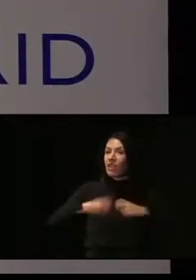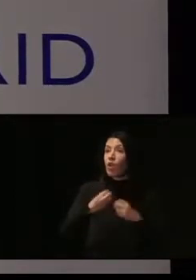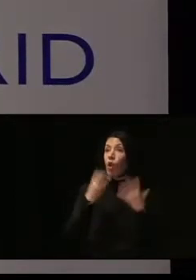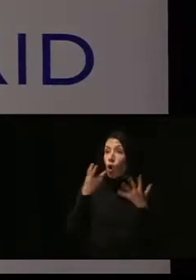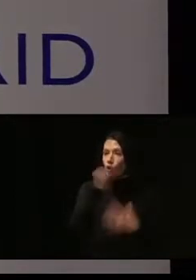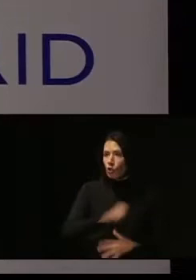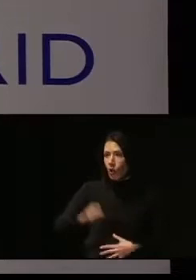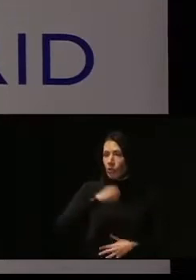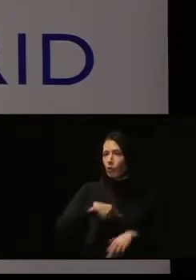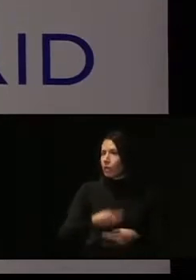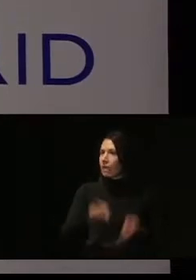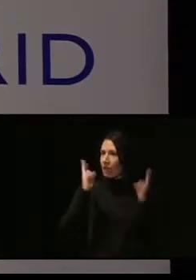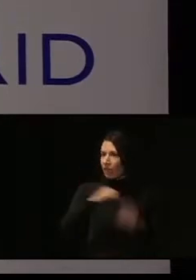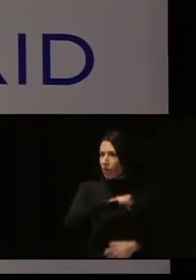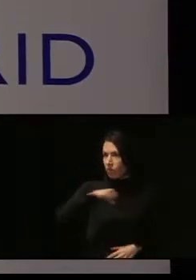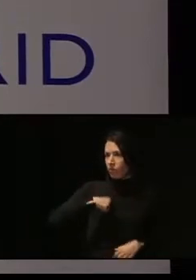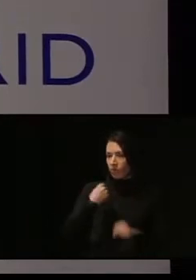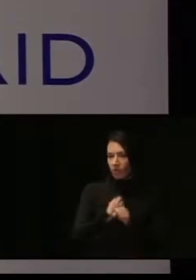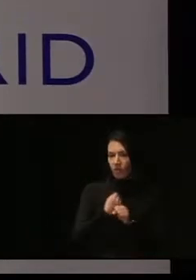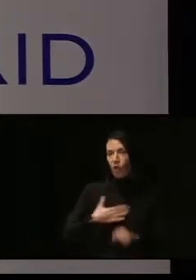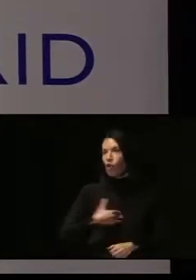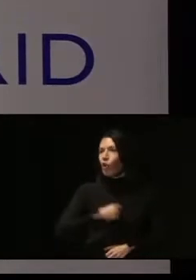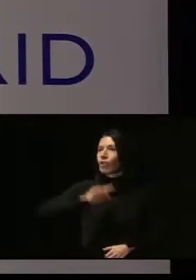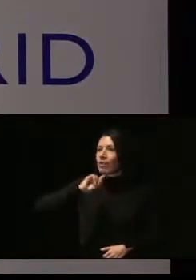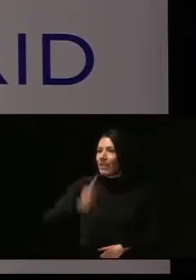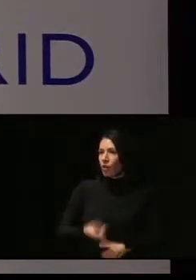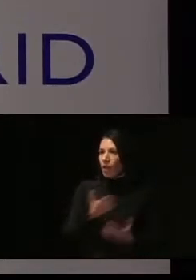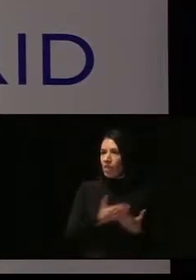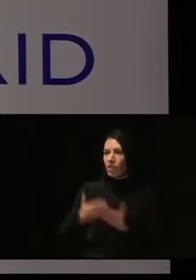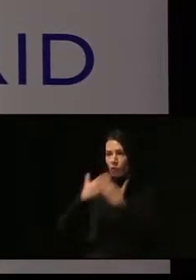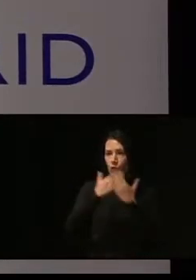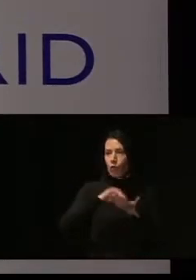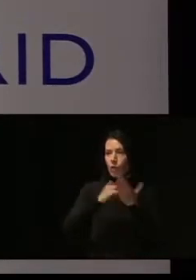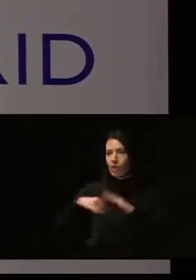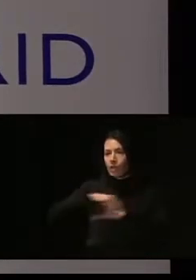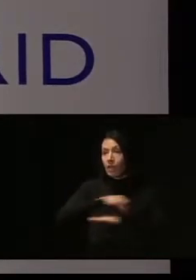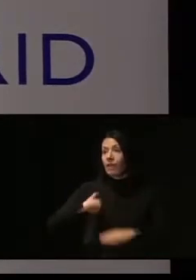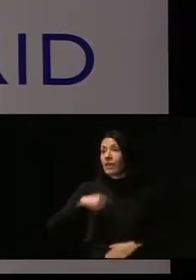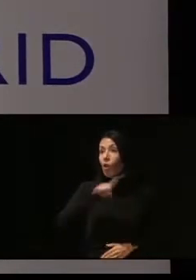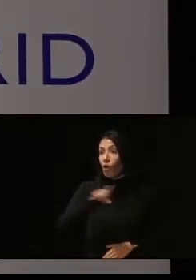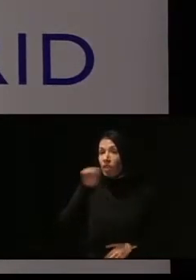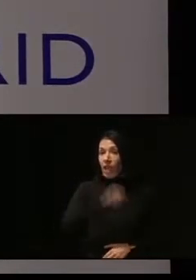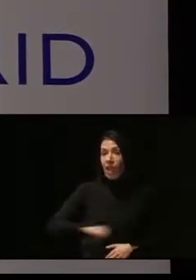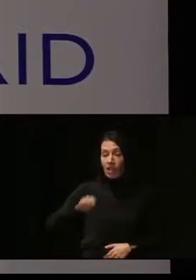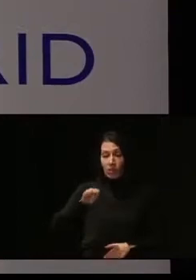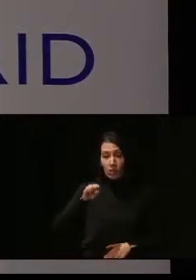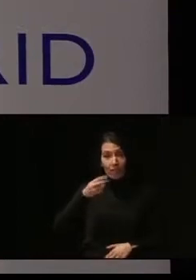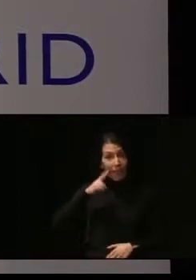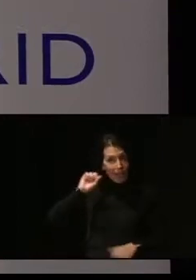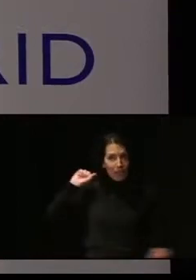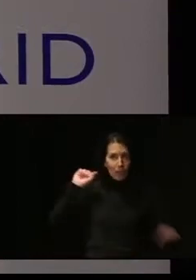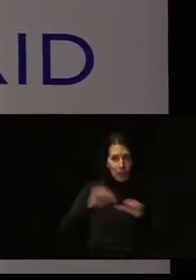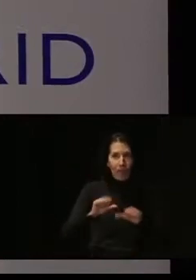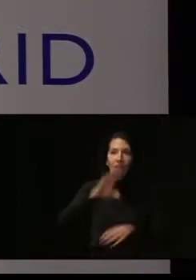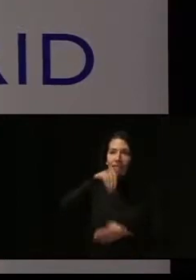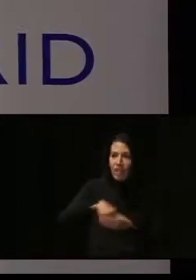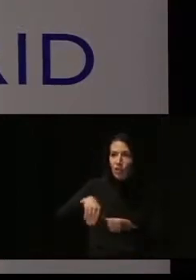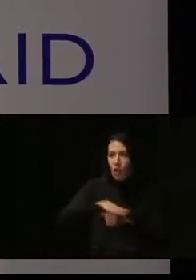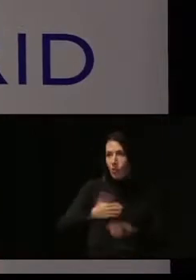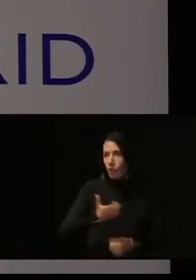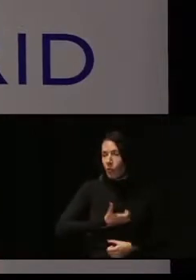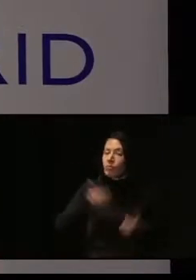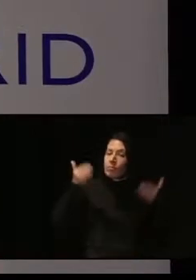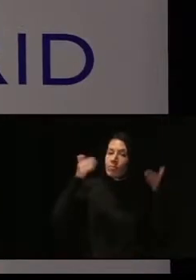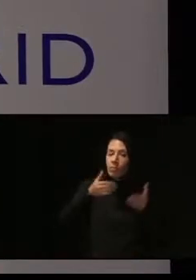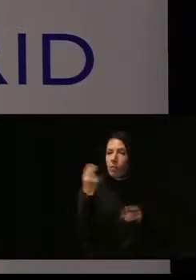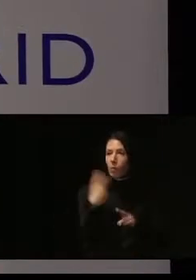ejercicio libre de la profesión como directora de Estudio de Arquitectura y más de 11 años de experiencia municipal, centrada en las políticas